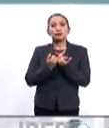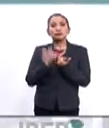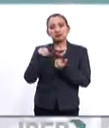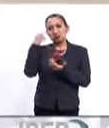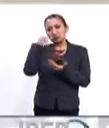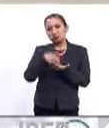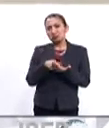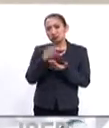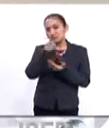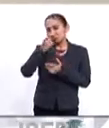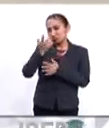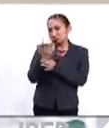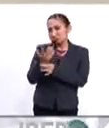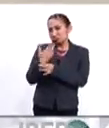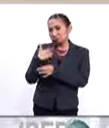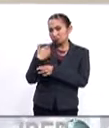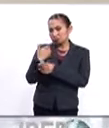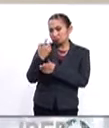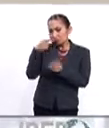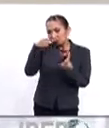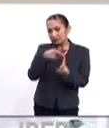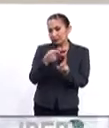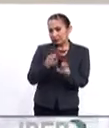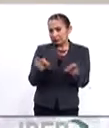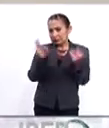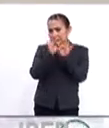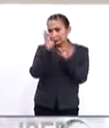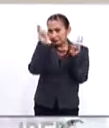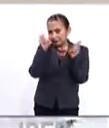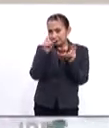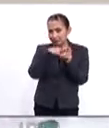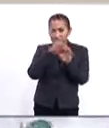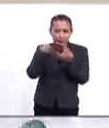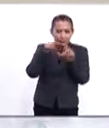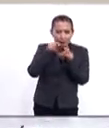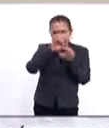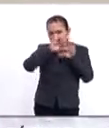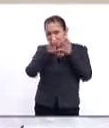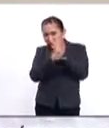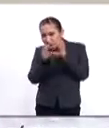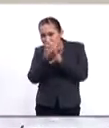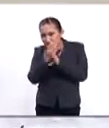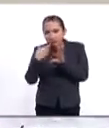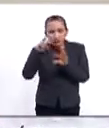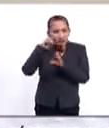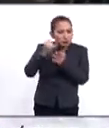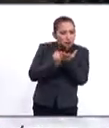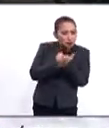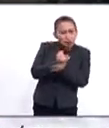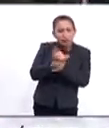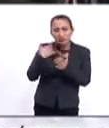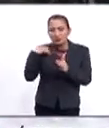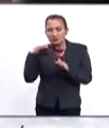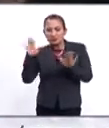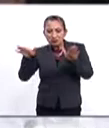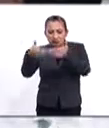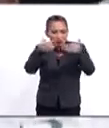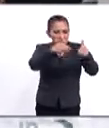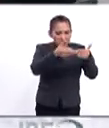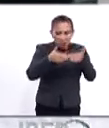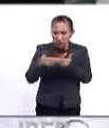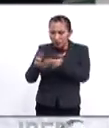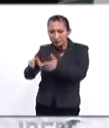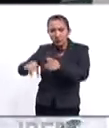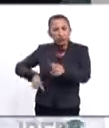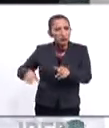creo que comentas un aspecto central que tiene muchas aristas de ver este tipo de decisiones, estos cierres de